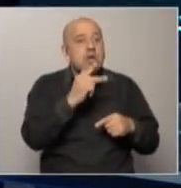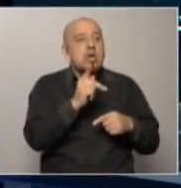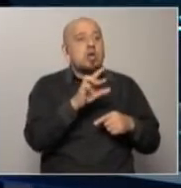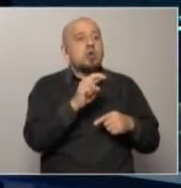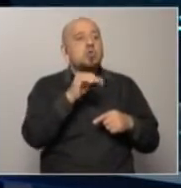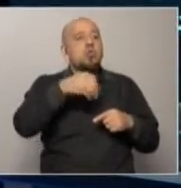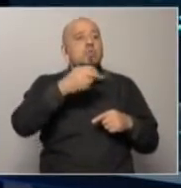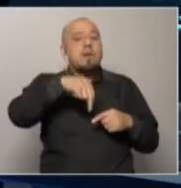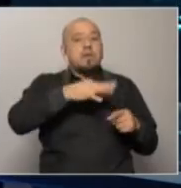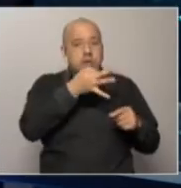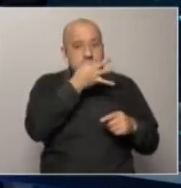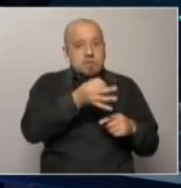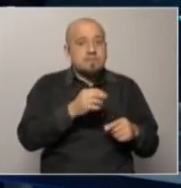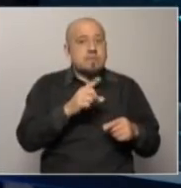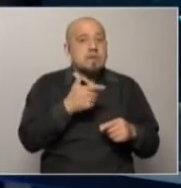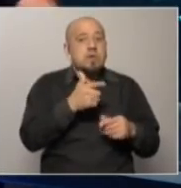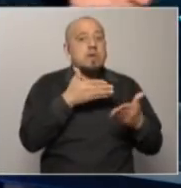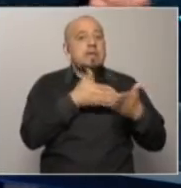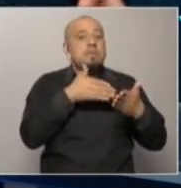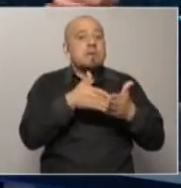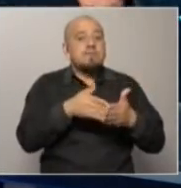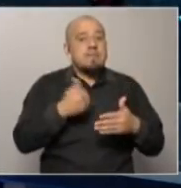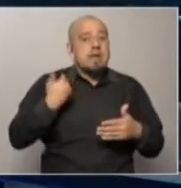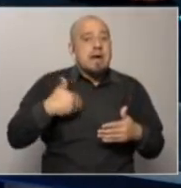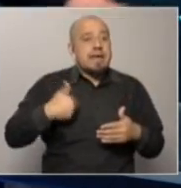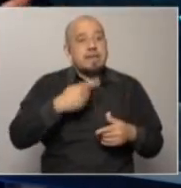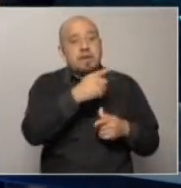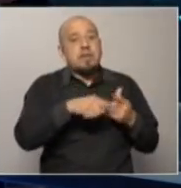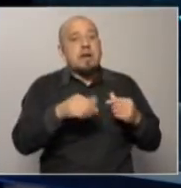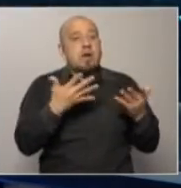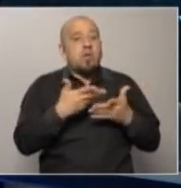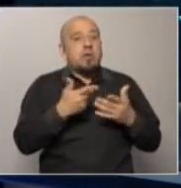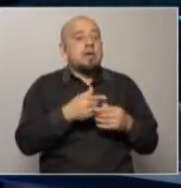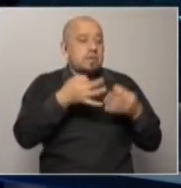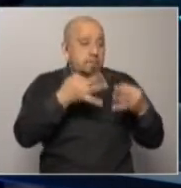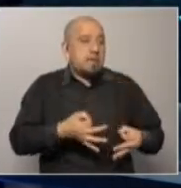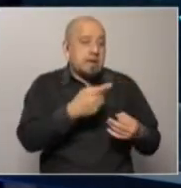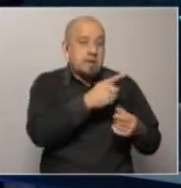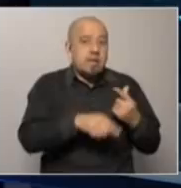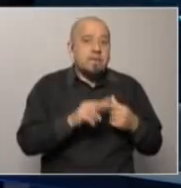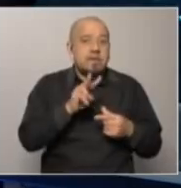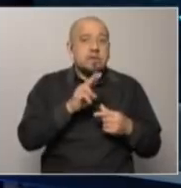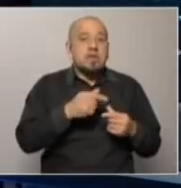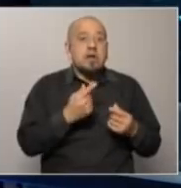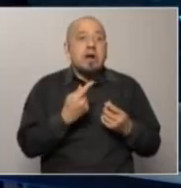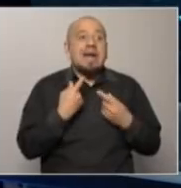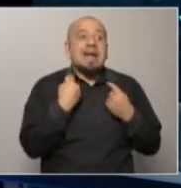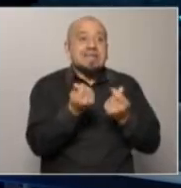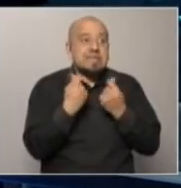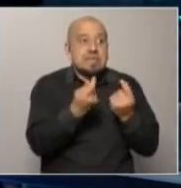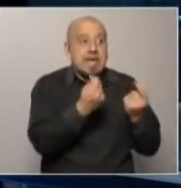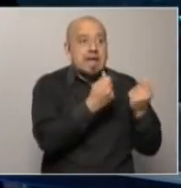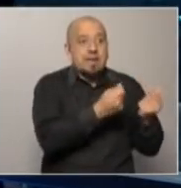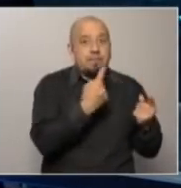tiene límites y si no tuviera límites Argentina le estaría yendo bárbaro obviamente el gastar por encima de tus posibilidades